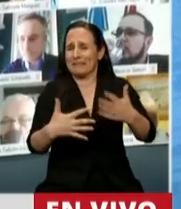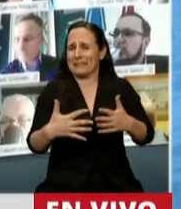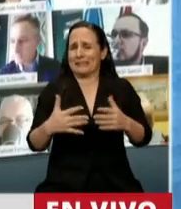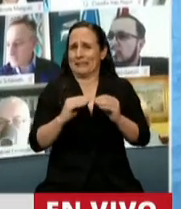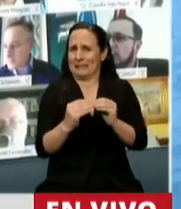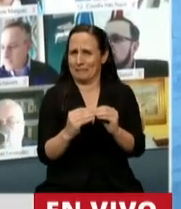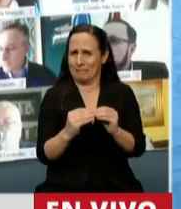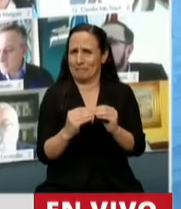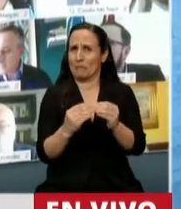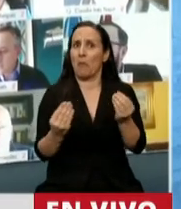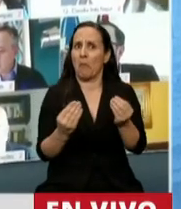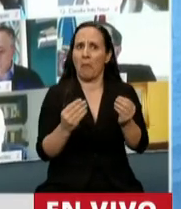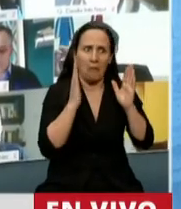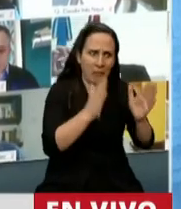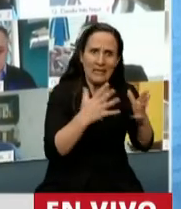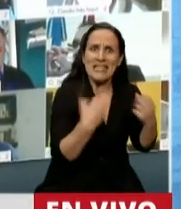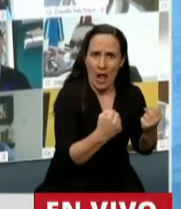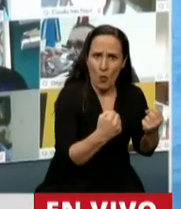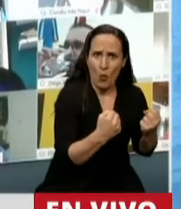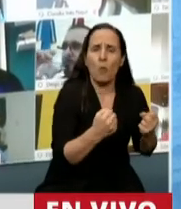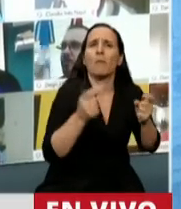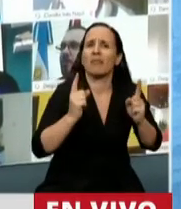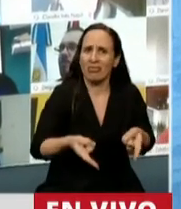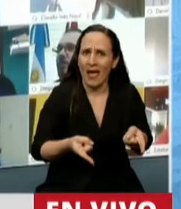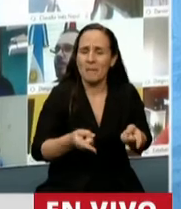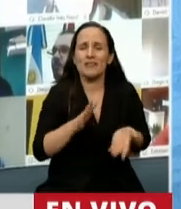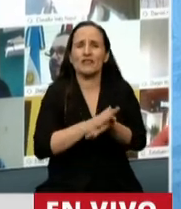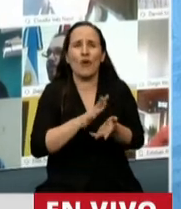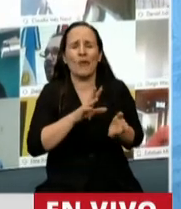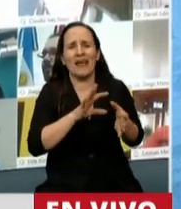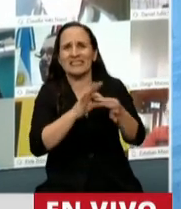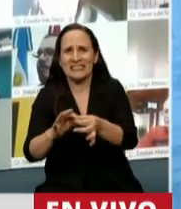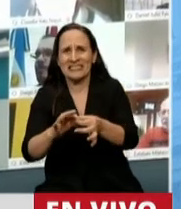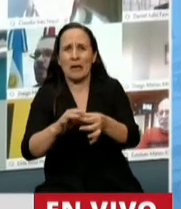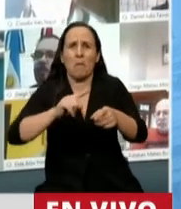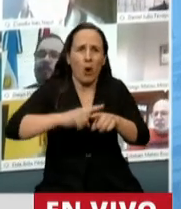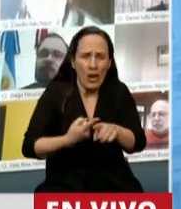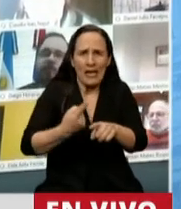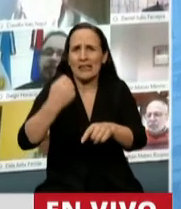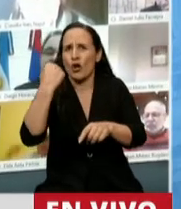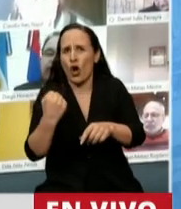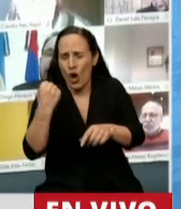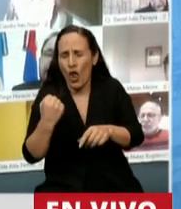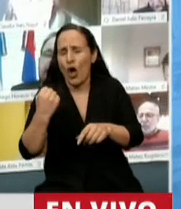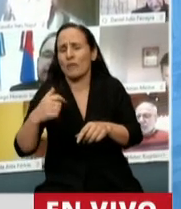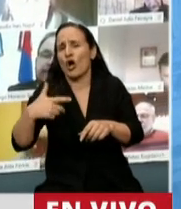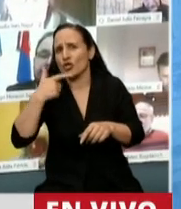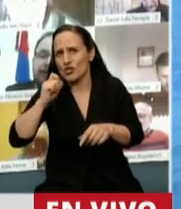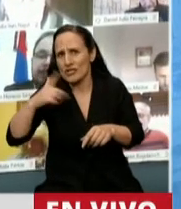aqueja la salud, sino que además compromete las decisiones políticas, económicas y sociales.